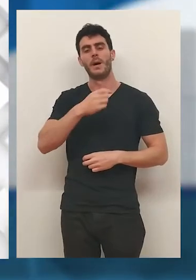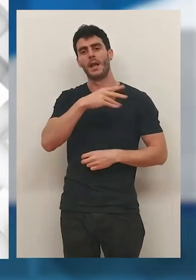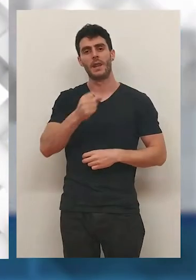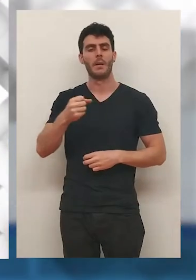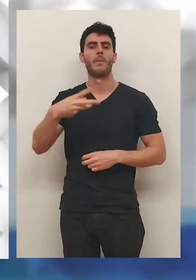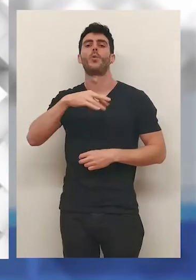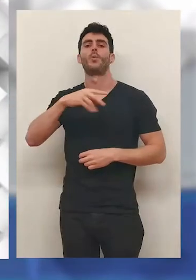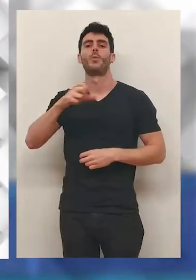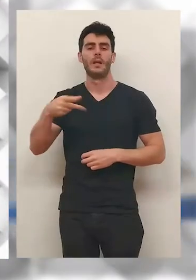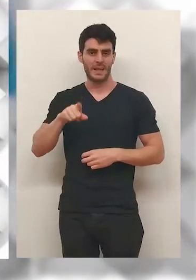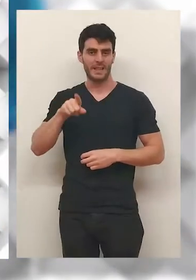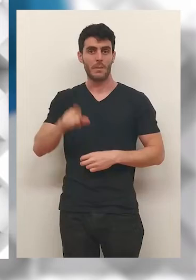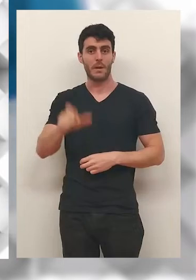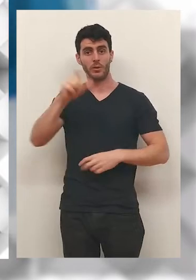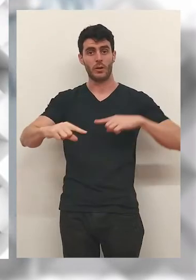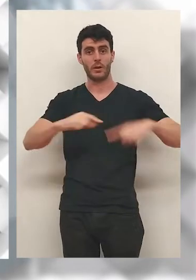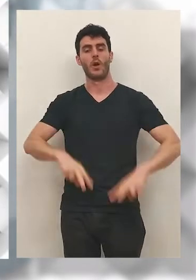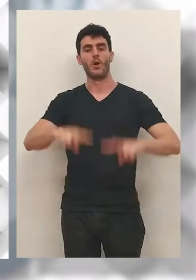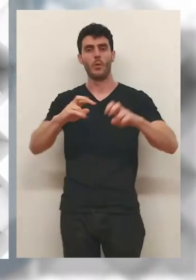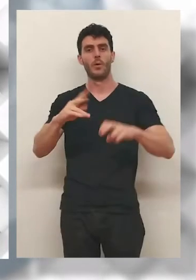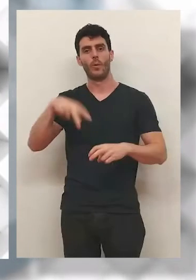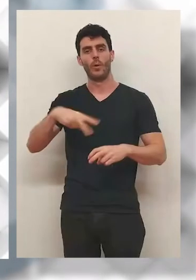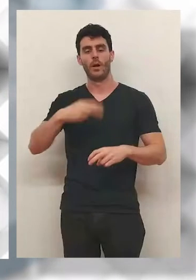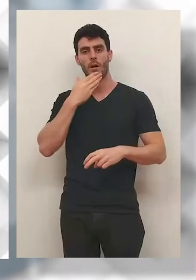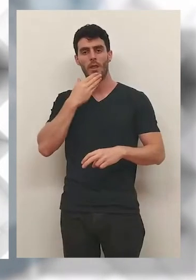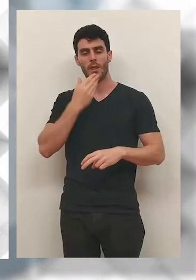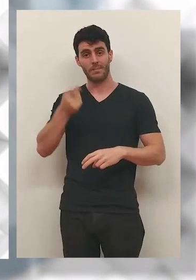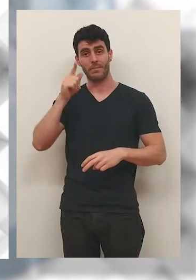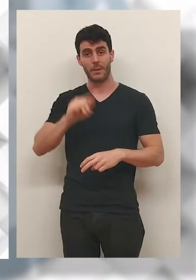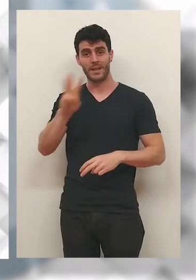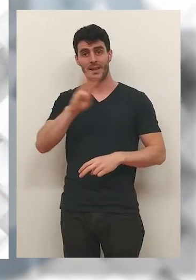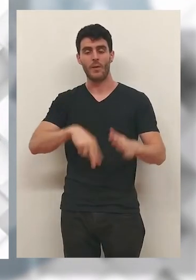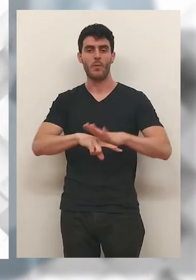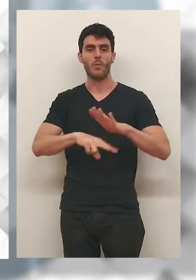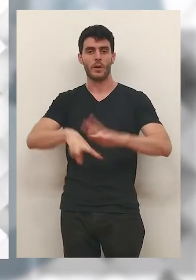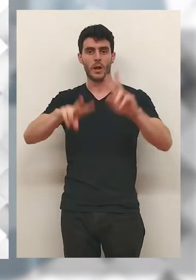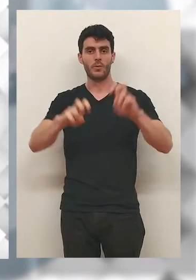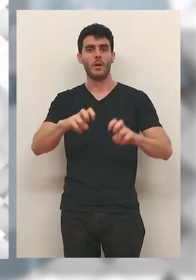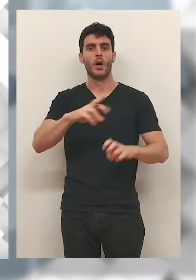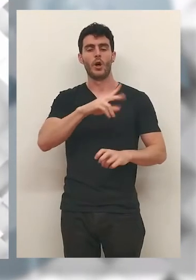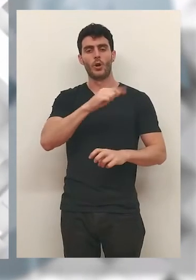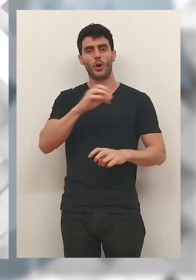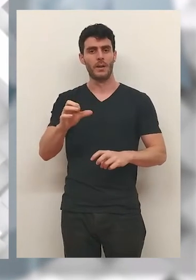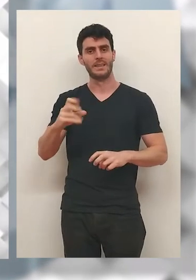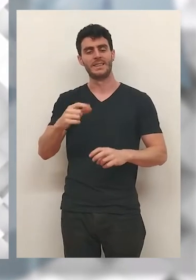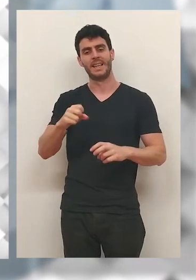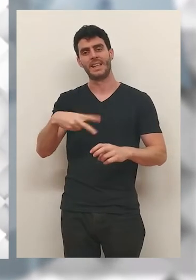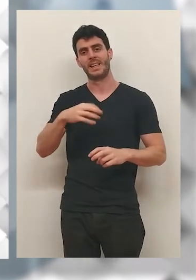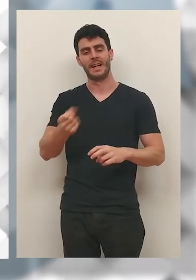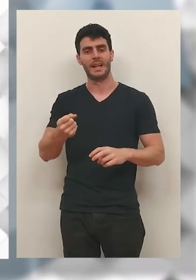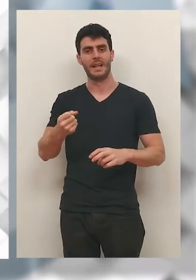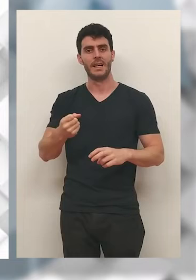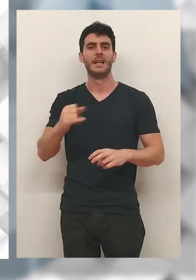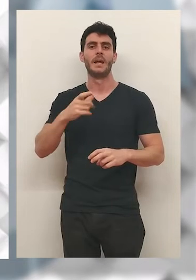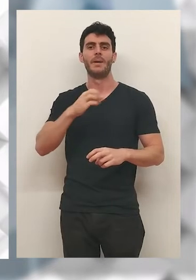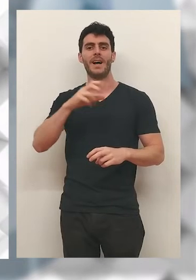Miguel Martínez, Arias Zubiri y Barace, mientras que ha incorporado un nuevo entrenador, Juan García, y tres nuevos futbolistas, Mario Robles, Pablo